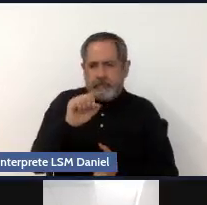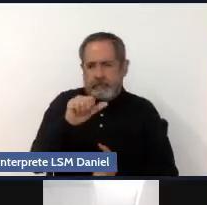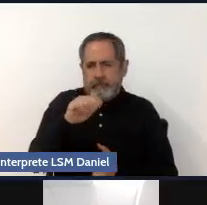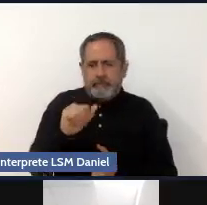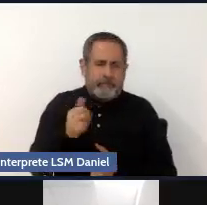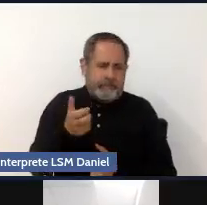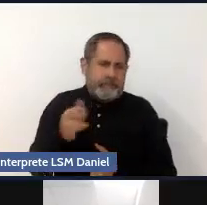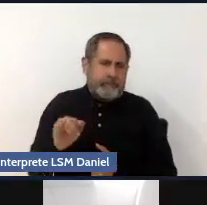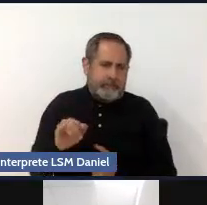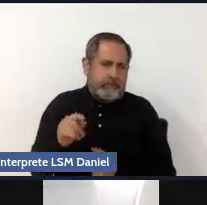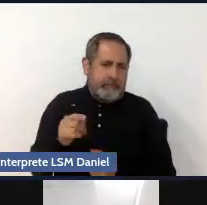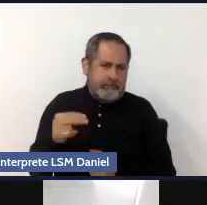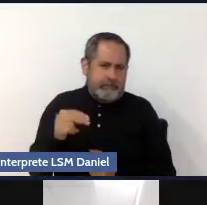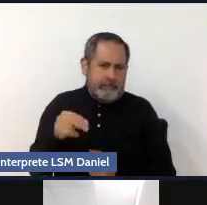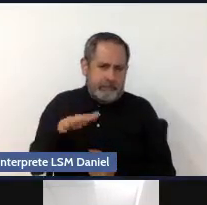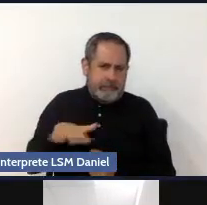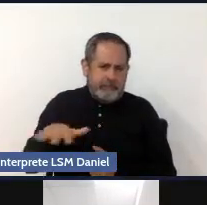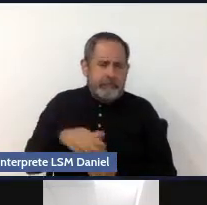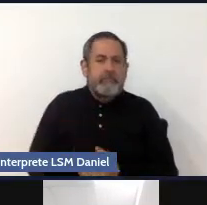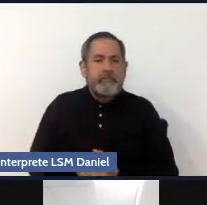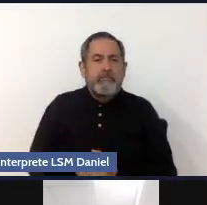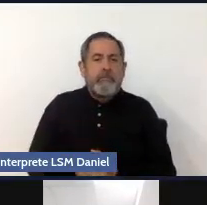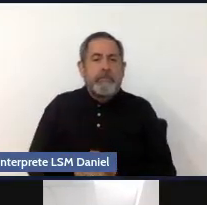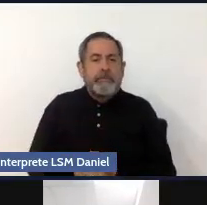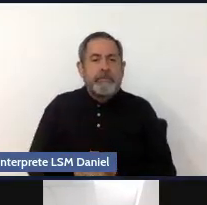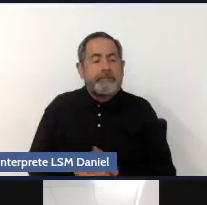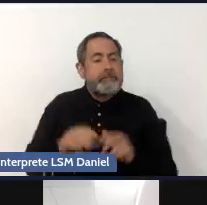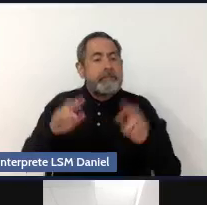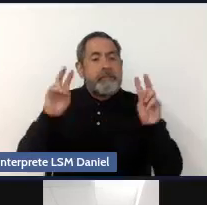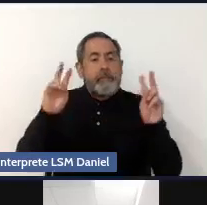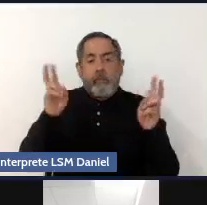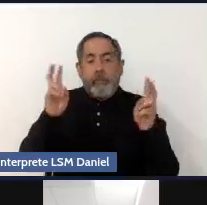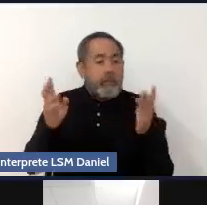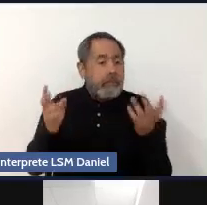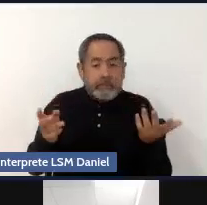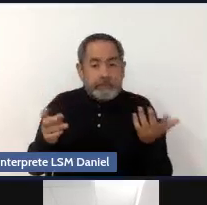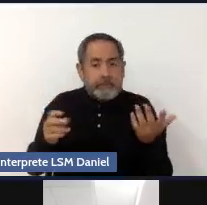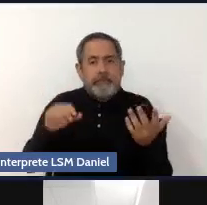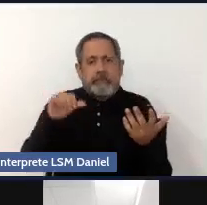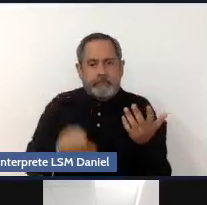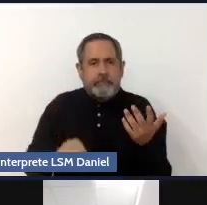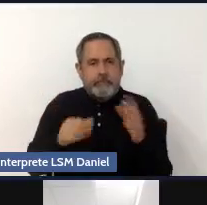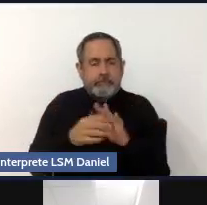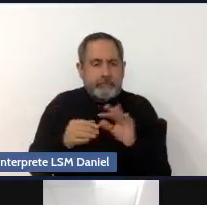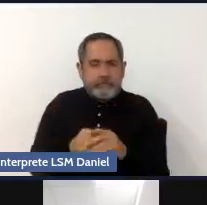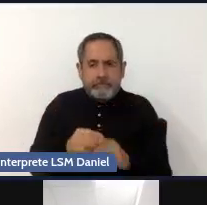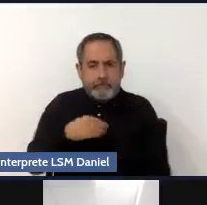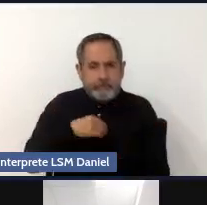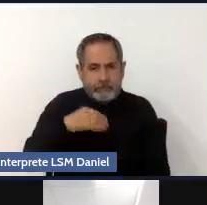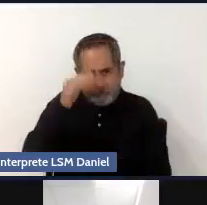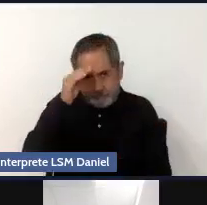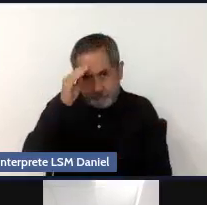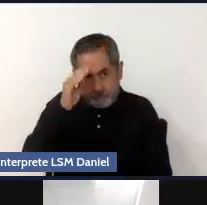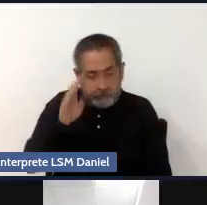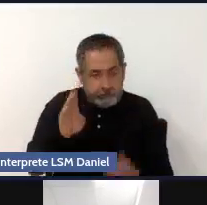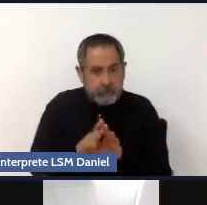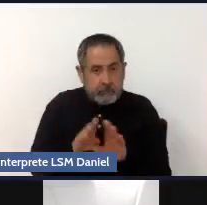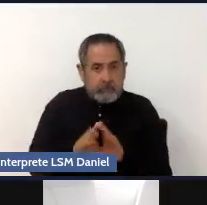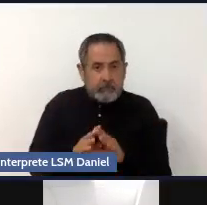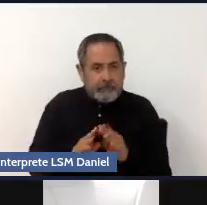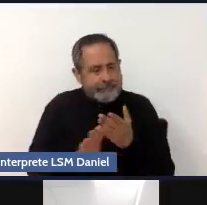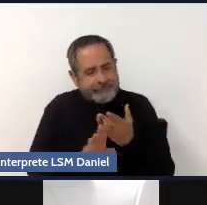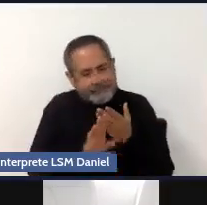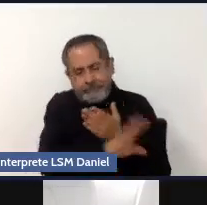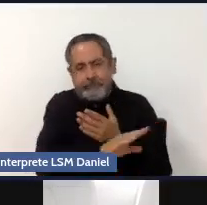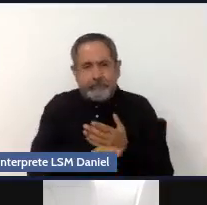bueno, nuestro tema ahora en la diapositiva siguiente, el buscar estas estrategias, ¿no?, de prevención